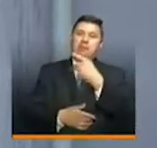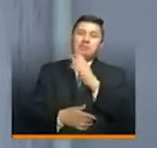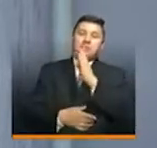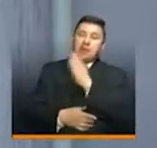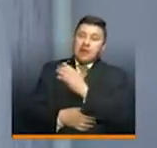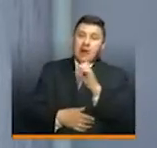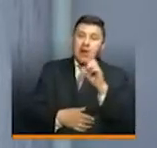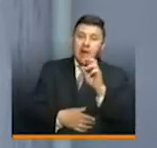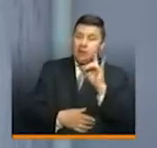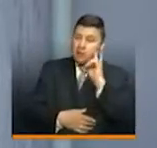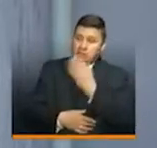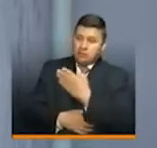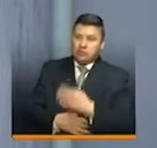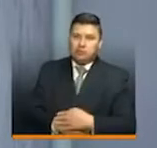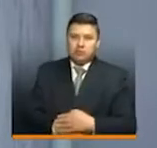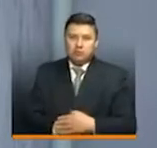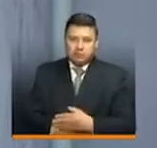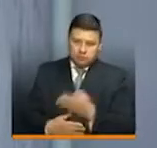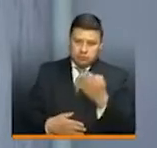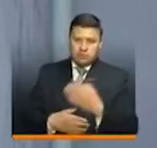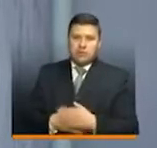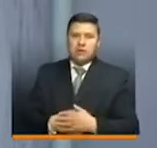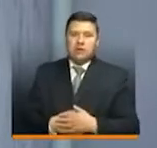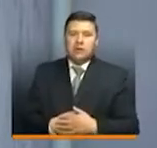si estás ahí y te escuchamos. Adelante, y enhorabuena.